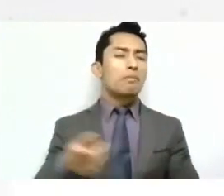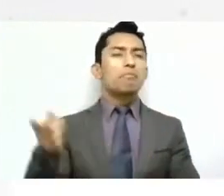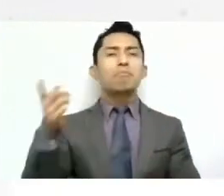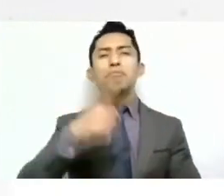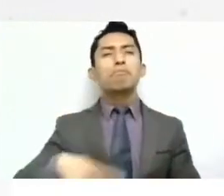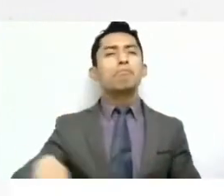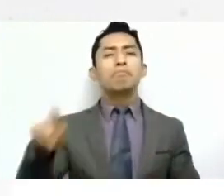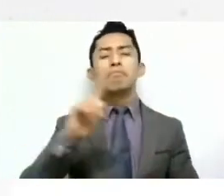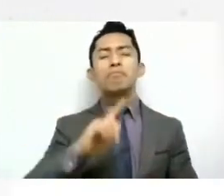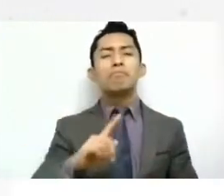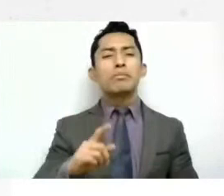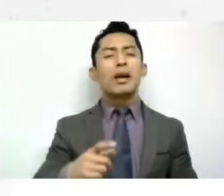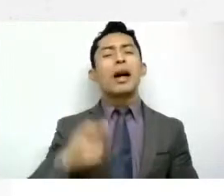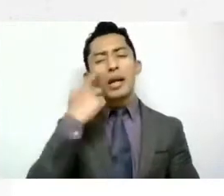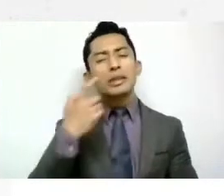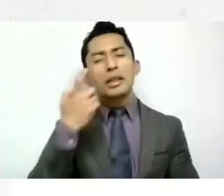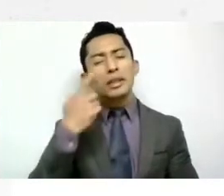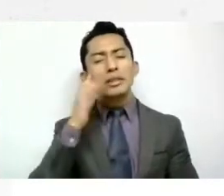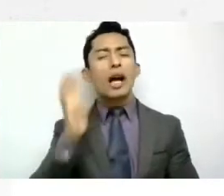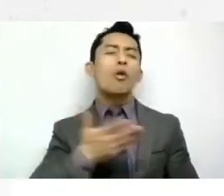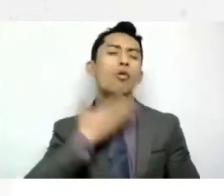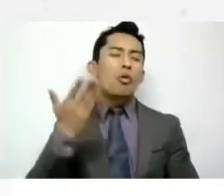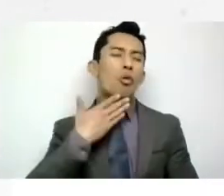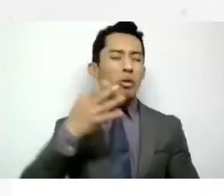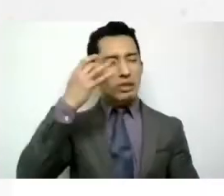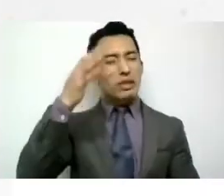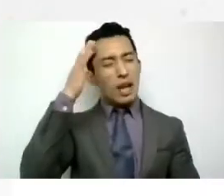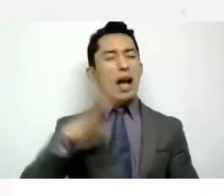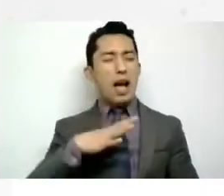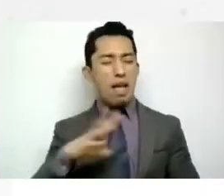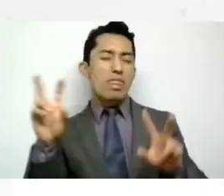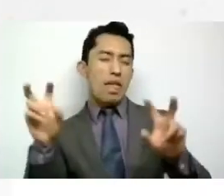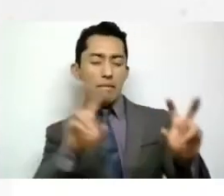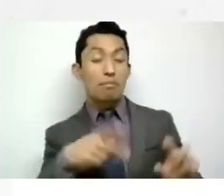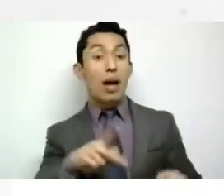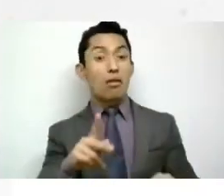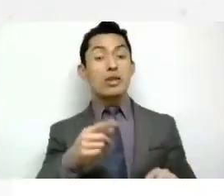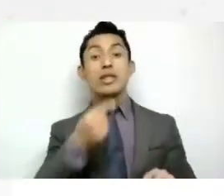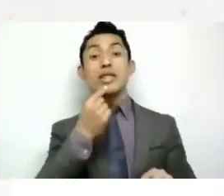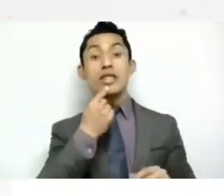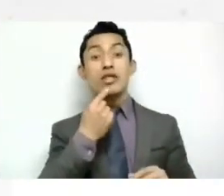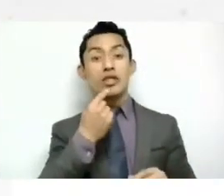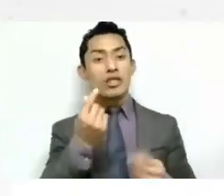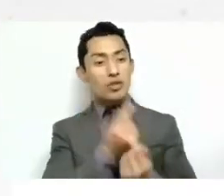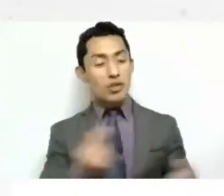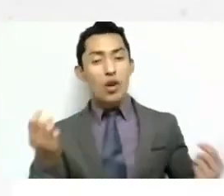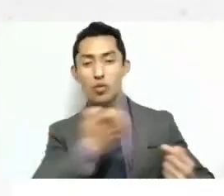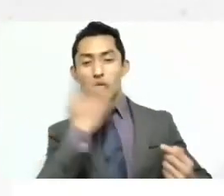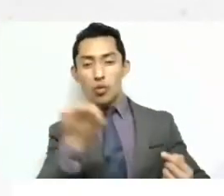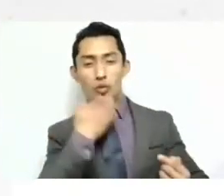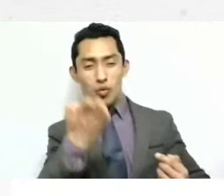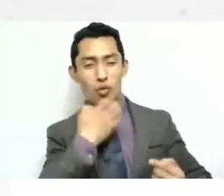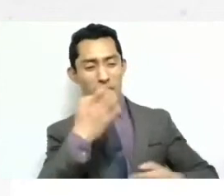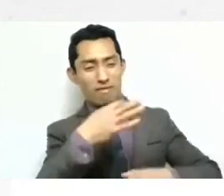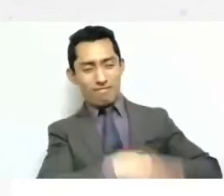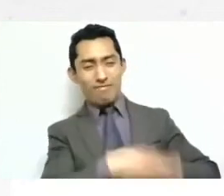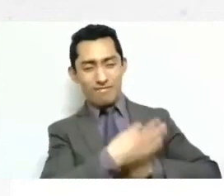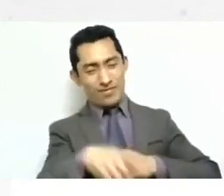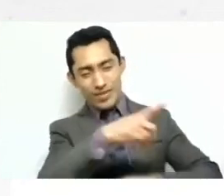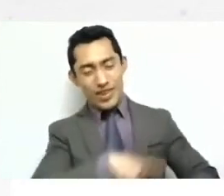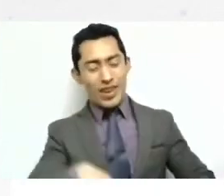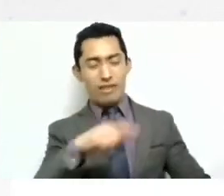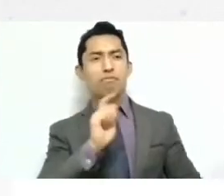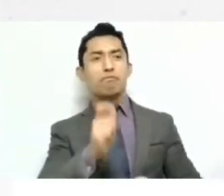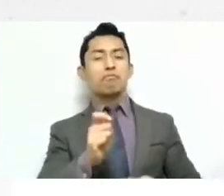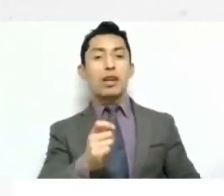a un diario. Pero las guarderías sí son temas que han quedado ahí, que el artículo